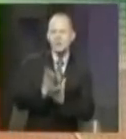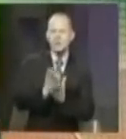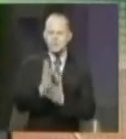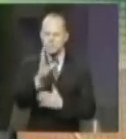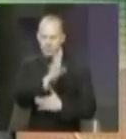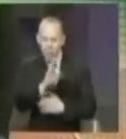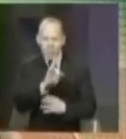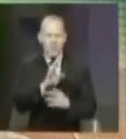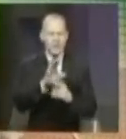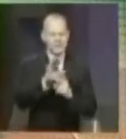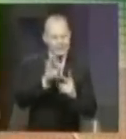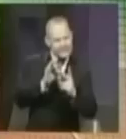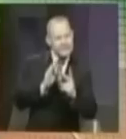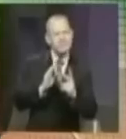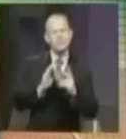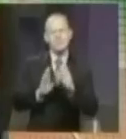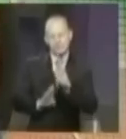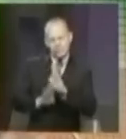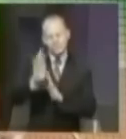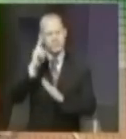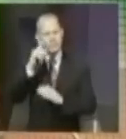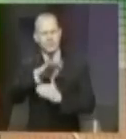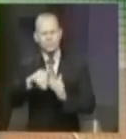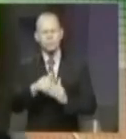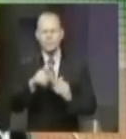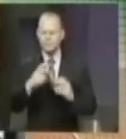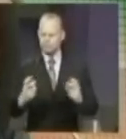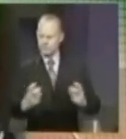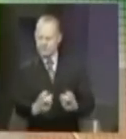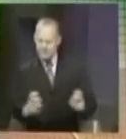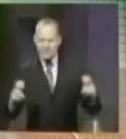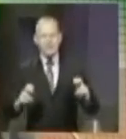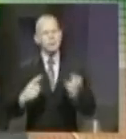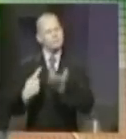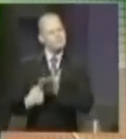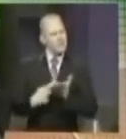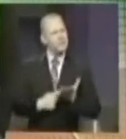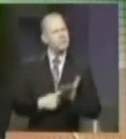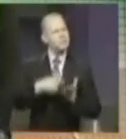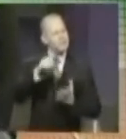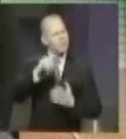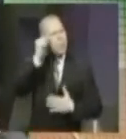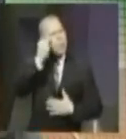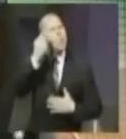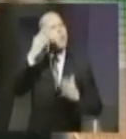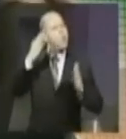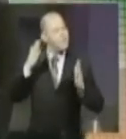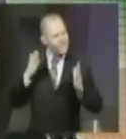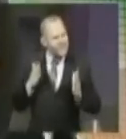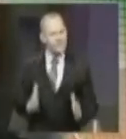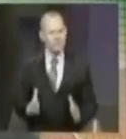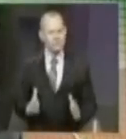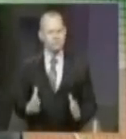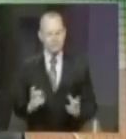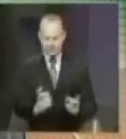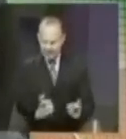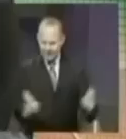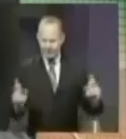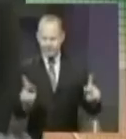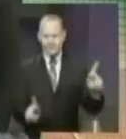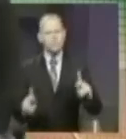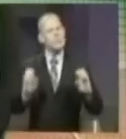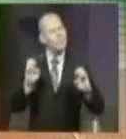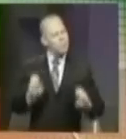alternativas de progreso para todos. Pero es cuestión de ponernos a hablar. Hace falta un gobierno, un gobernador, que sea capaz de que la gente pueda hablar,